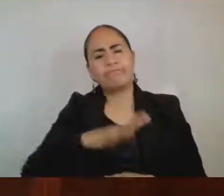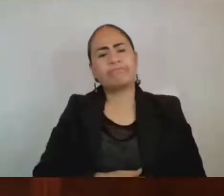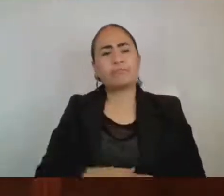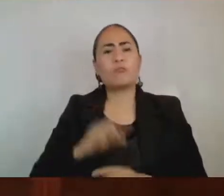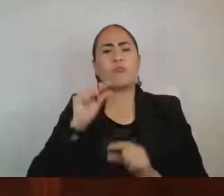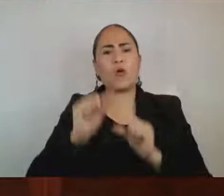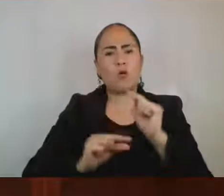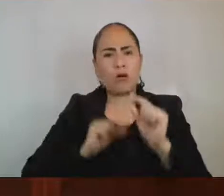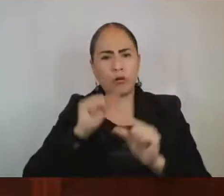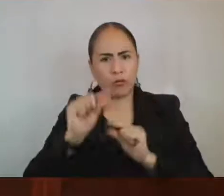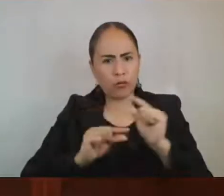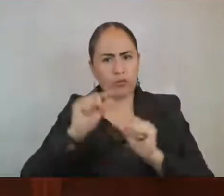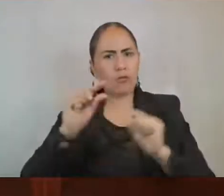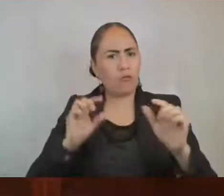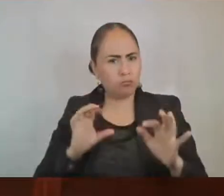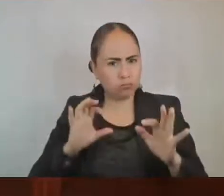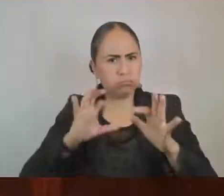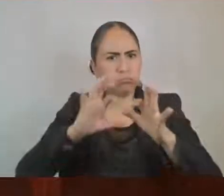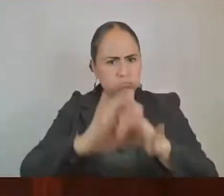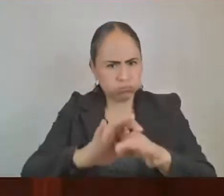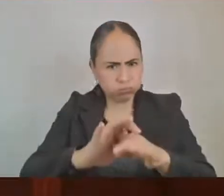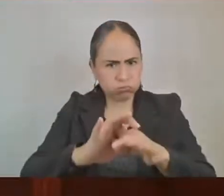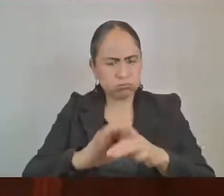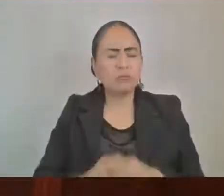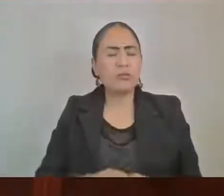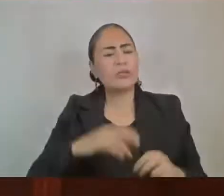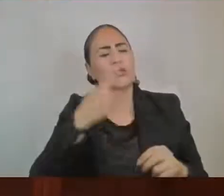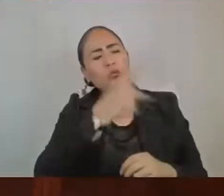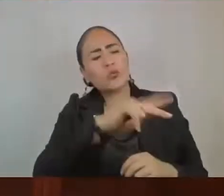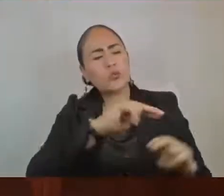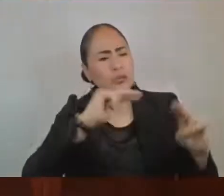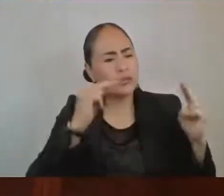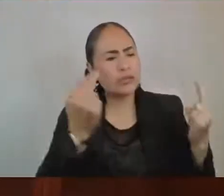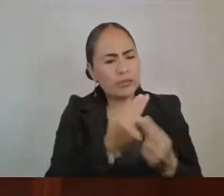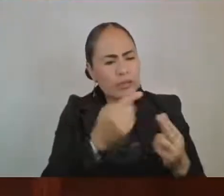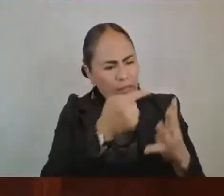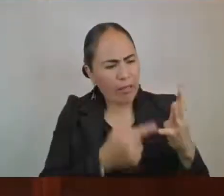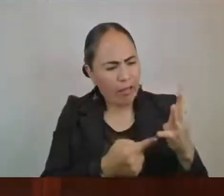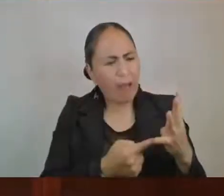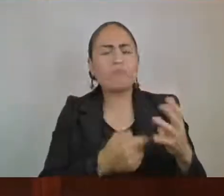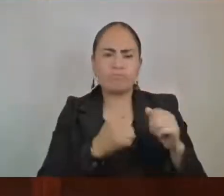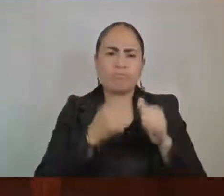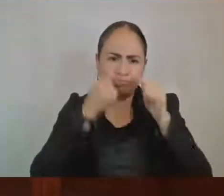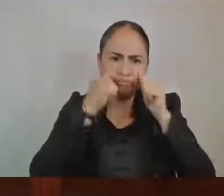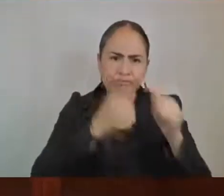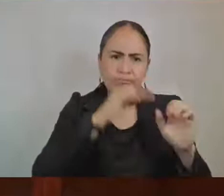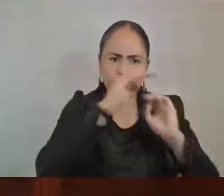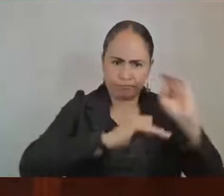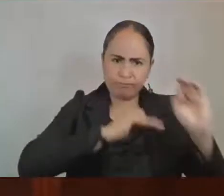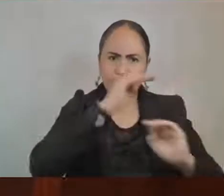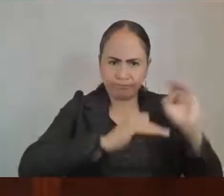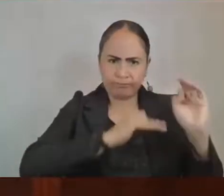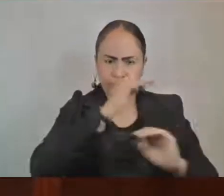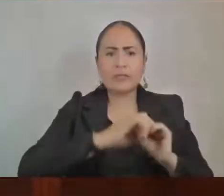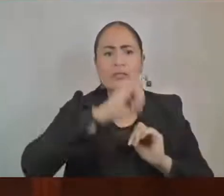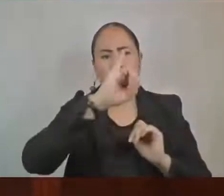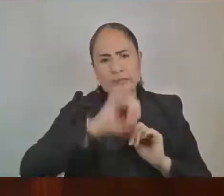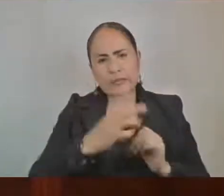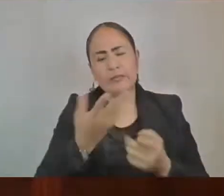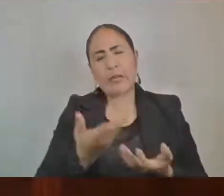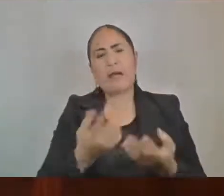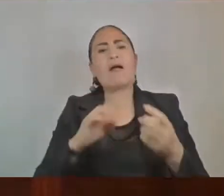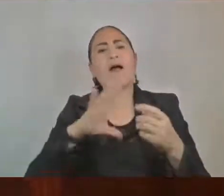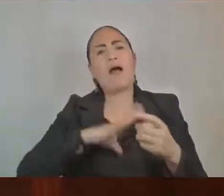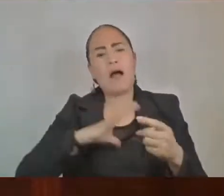colectivamente a necesidades básicas de la población, las cuales están relacionadas con problemas de salud o con